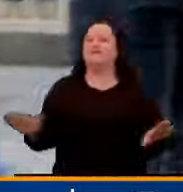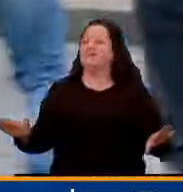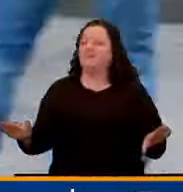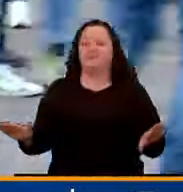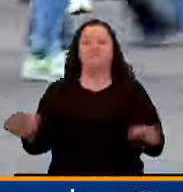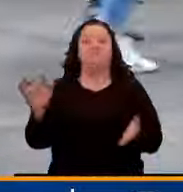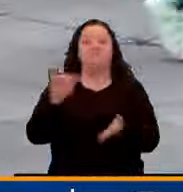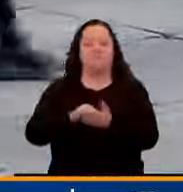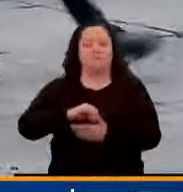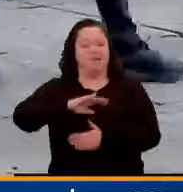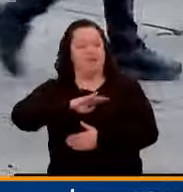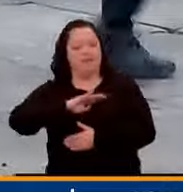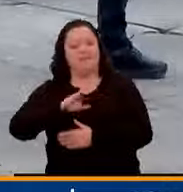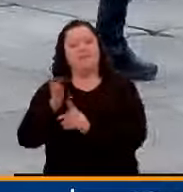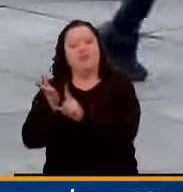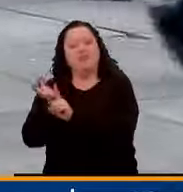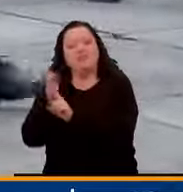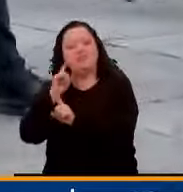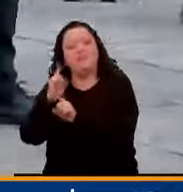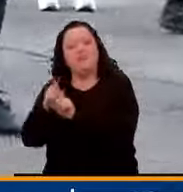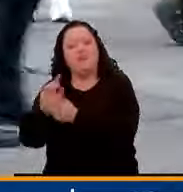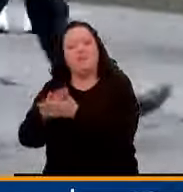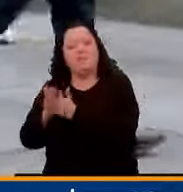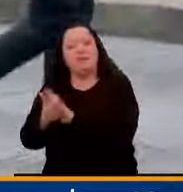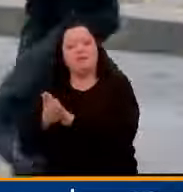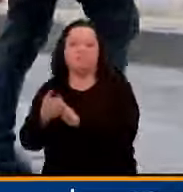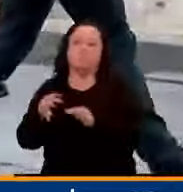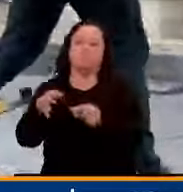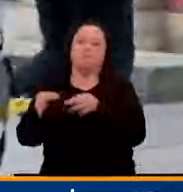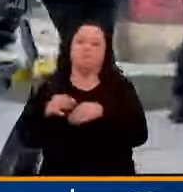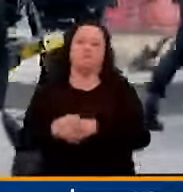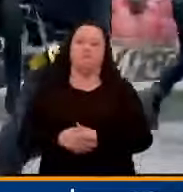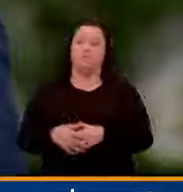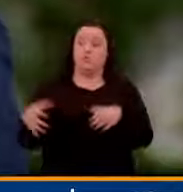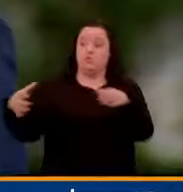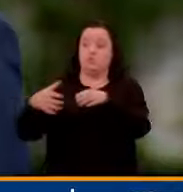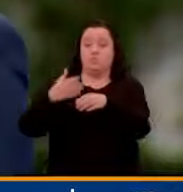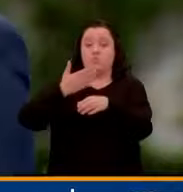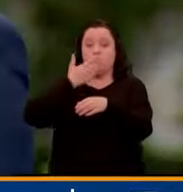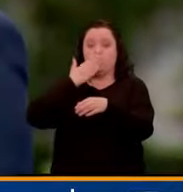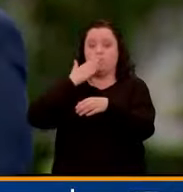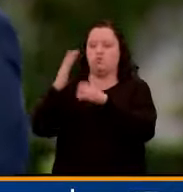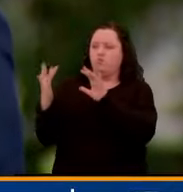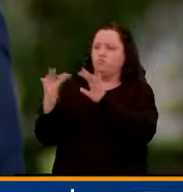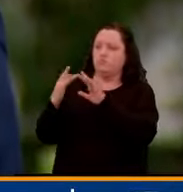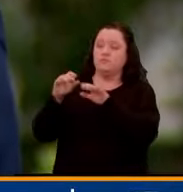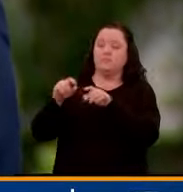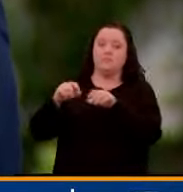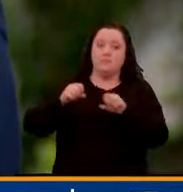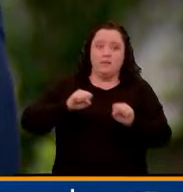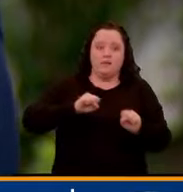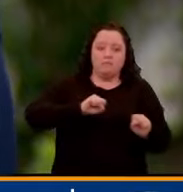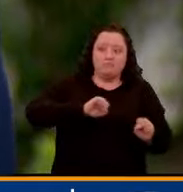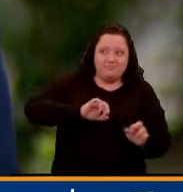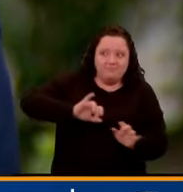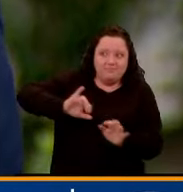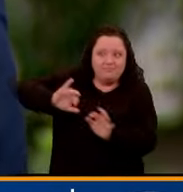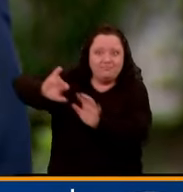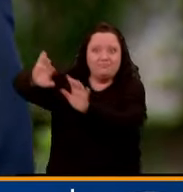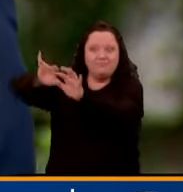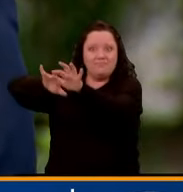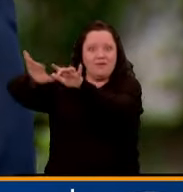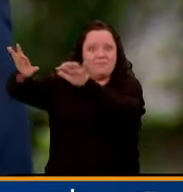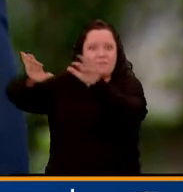y la consejera de Paz. Tener un contacto permanente con esta población en el territorio donde están retornando,